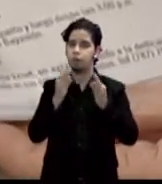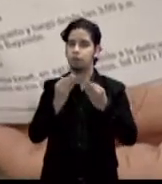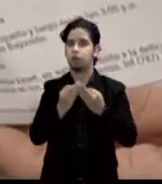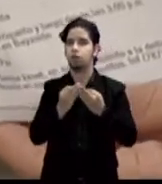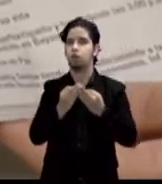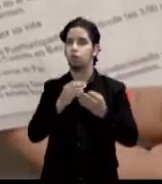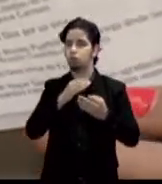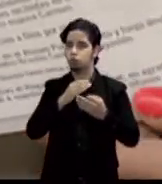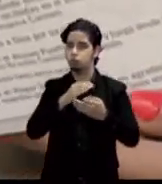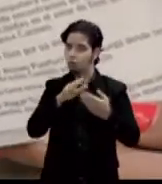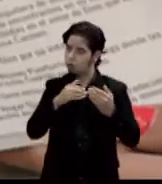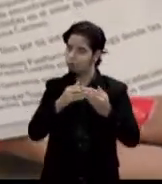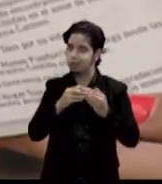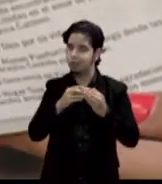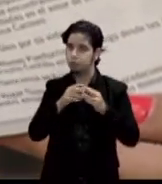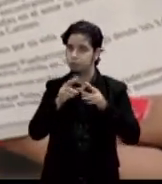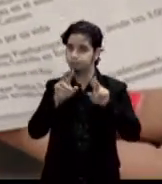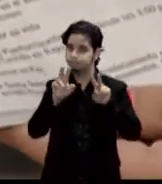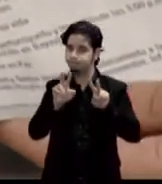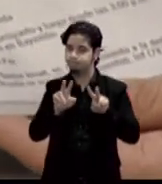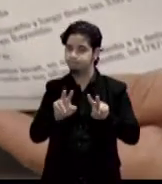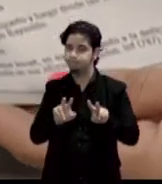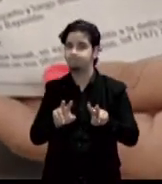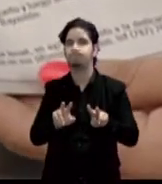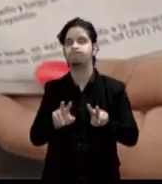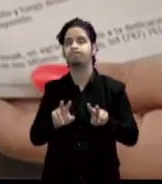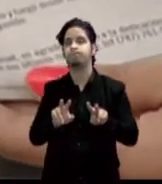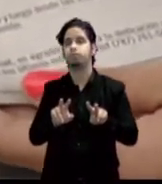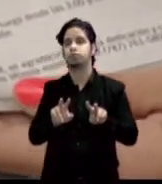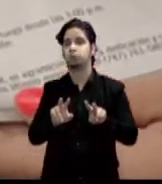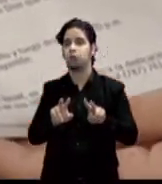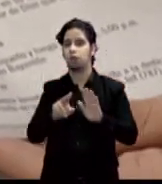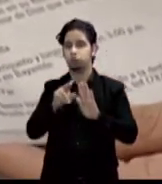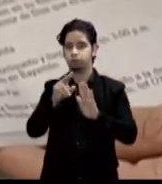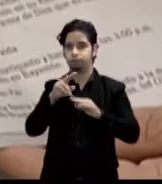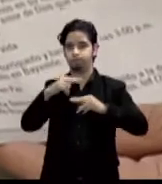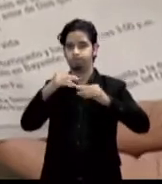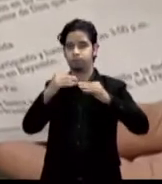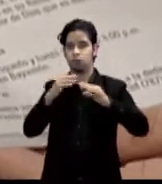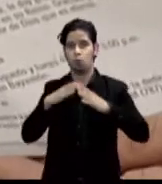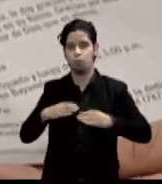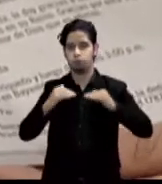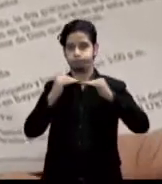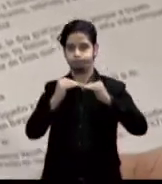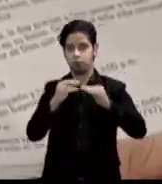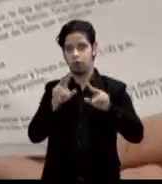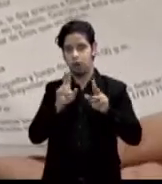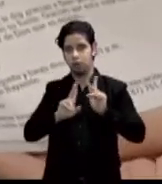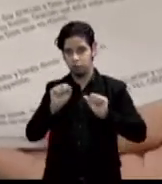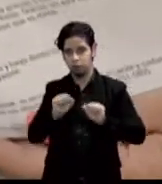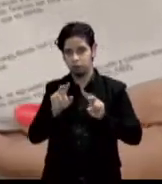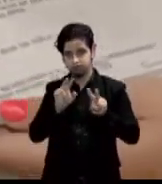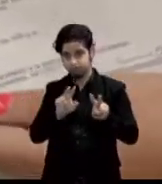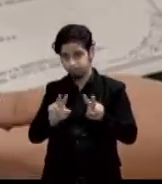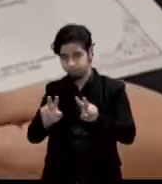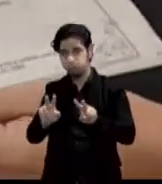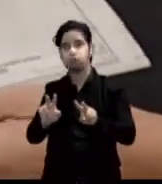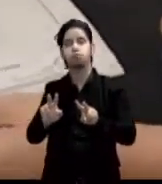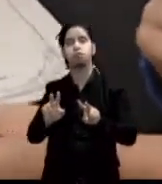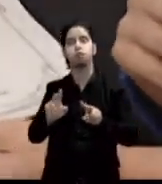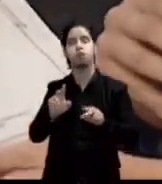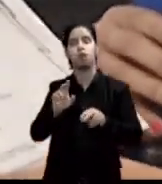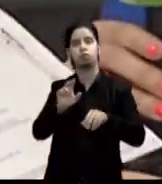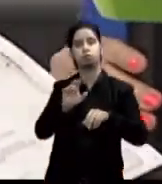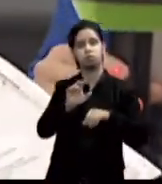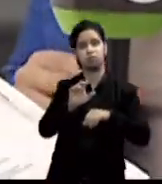será velado desde las 10 de la mañana hasta las 2 de la tarde aquí en el ateneo puertorriqueño y desde las 3 de la tarde